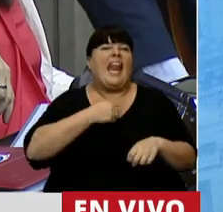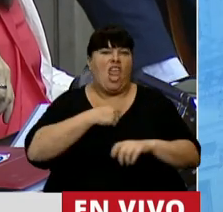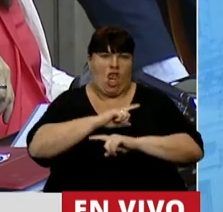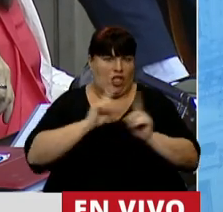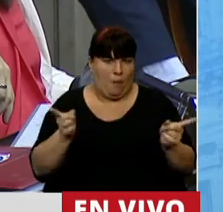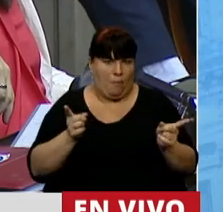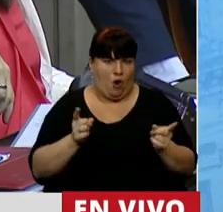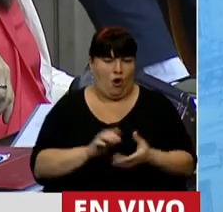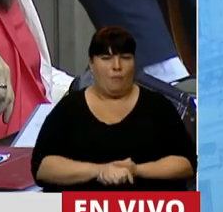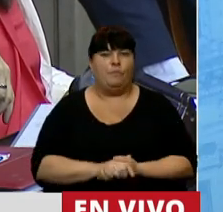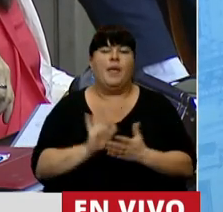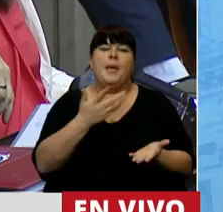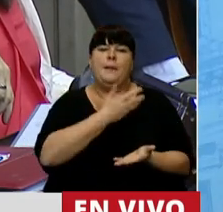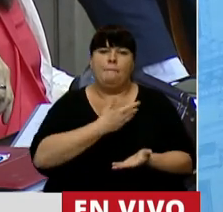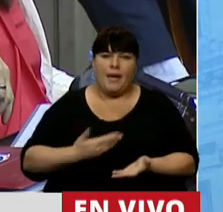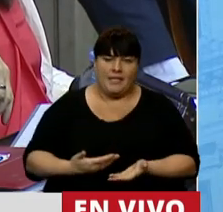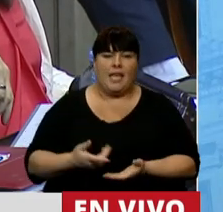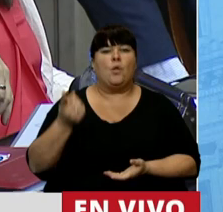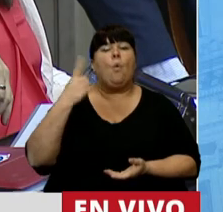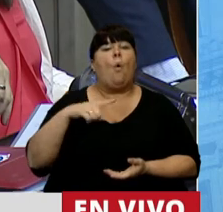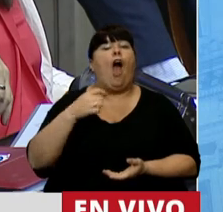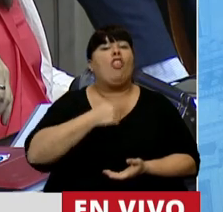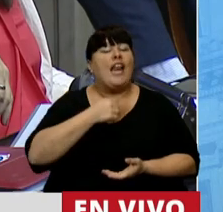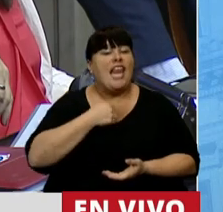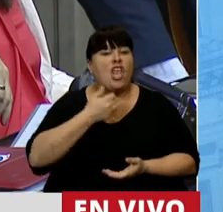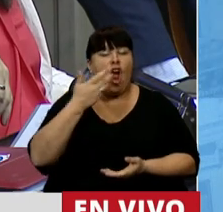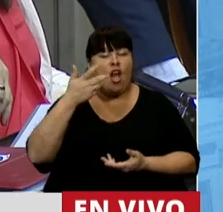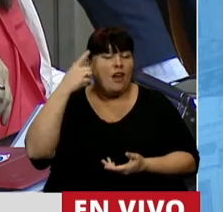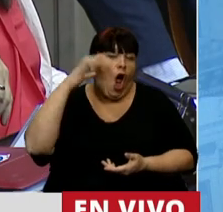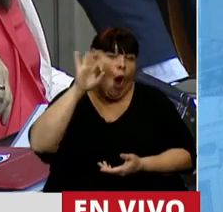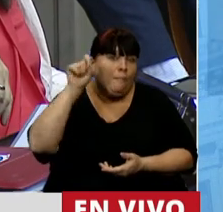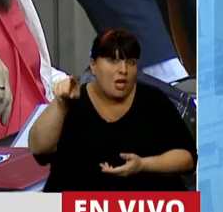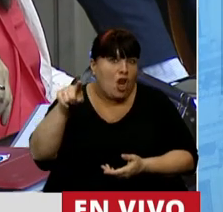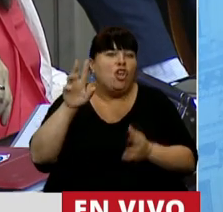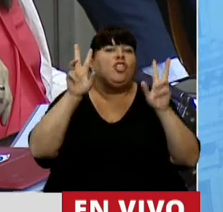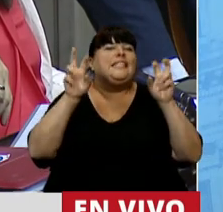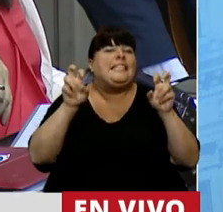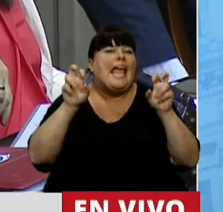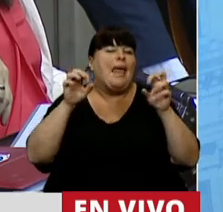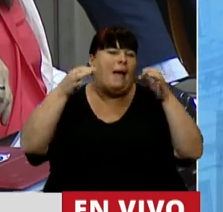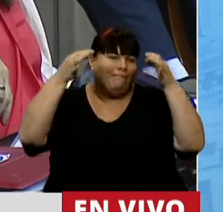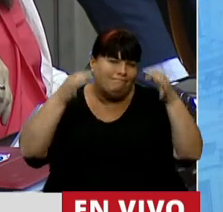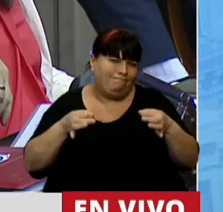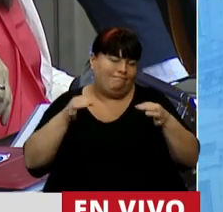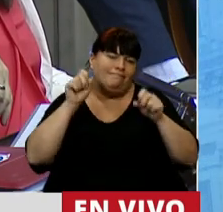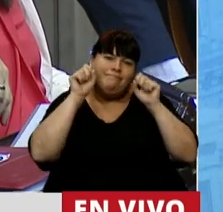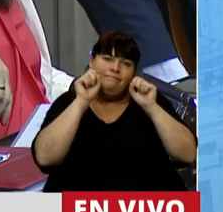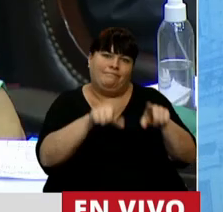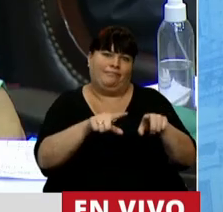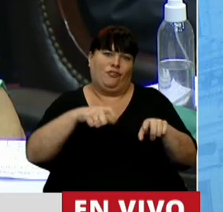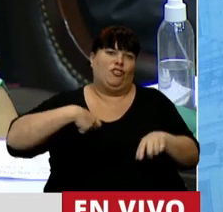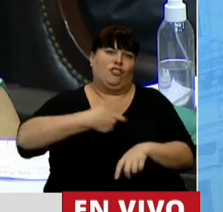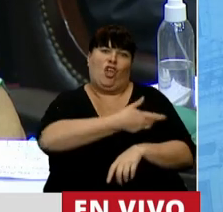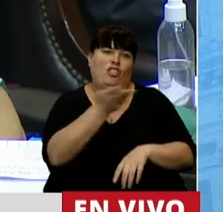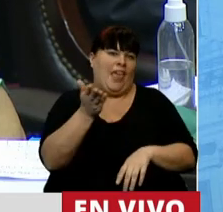Señor Presidente, cuando las religiones opinan en temas que son de exclusiva competencia de